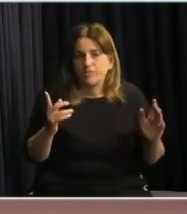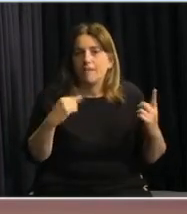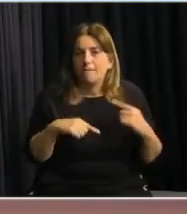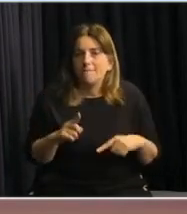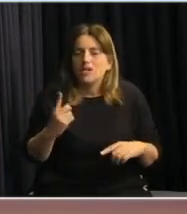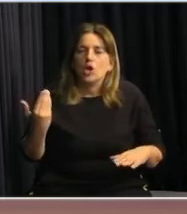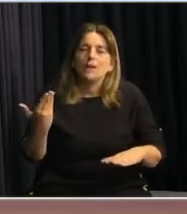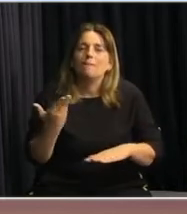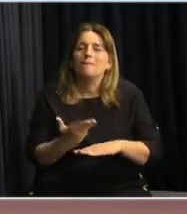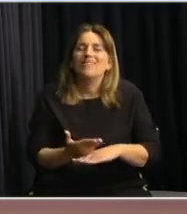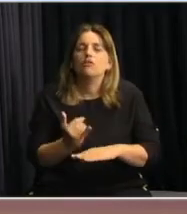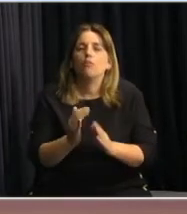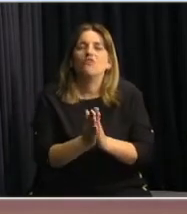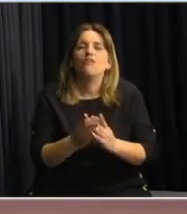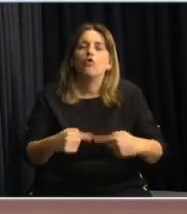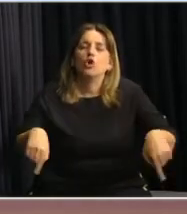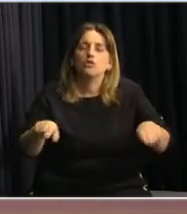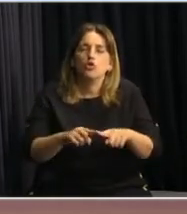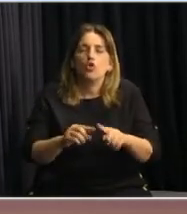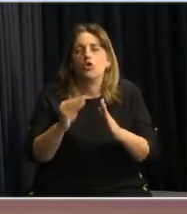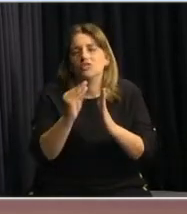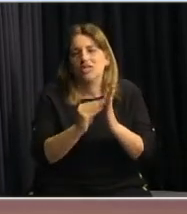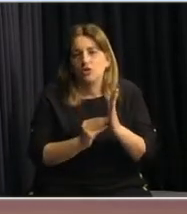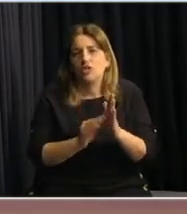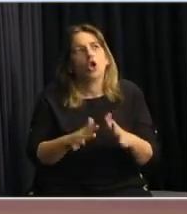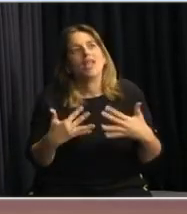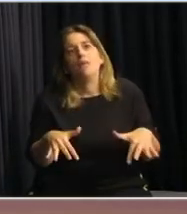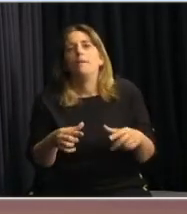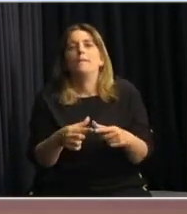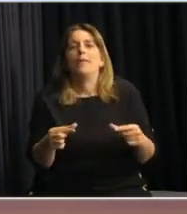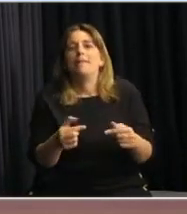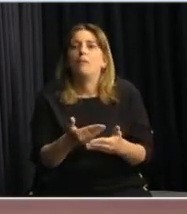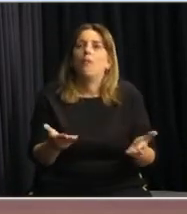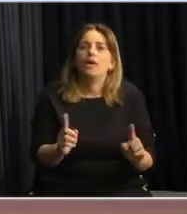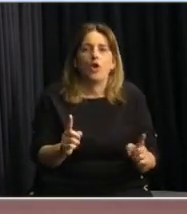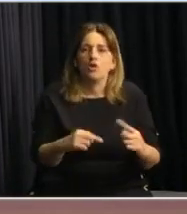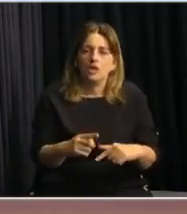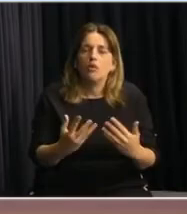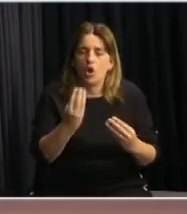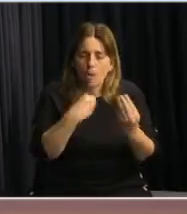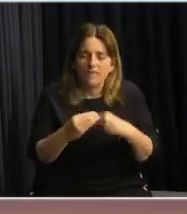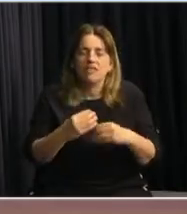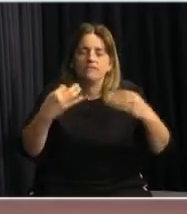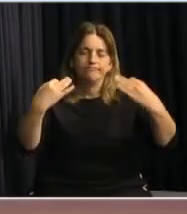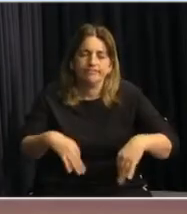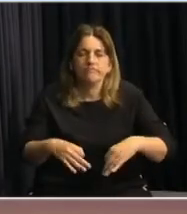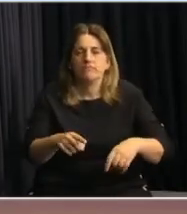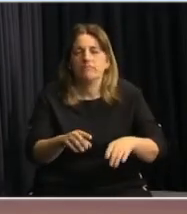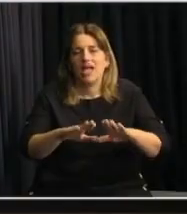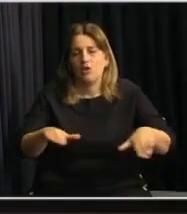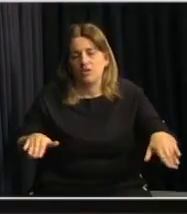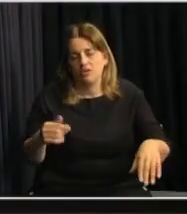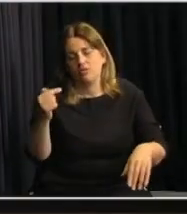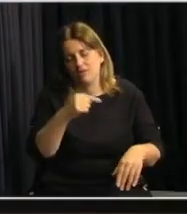pero el pedido es no queremos que esto quede en los papeles, queremos que la comida realmente llegue a los niños. Para el resto